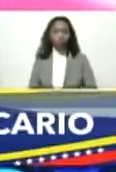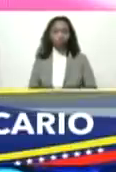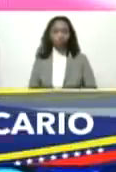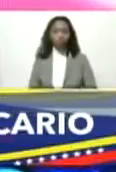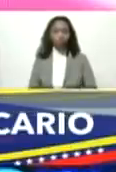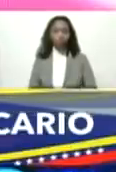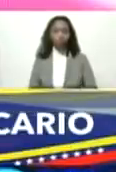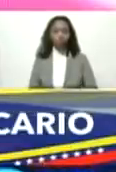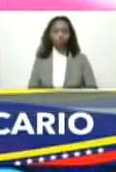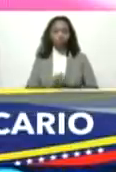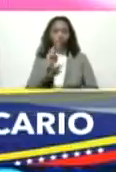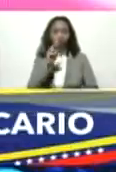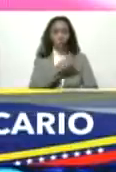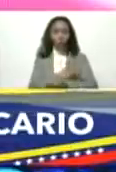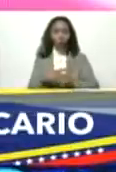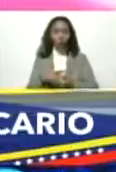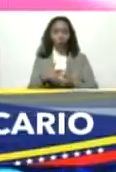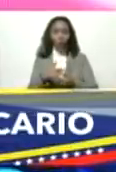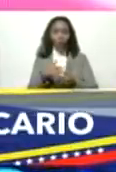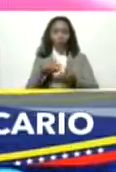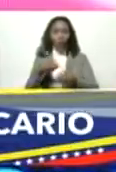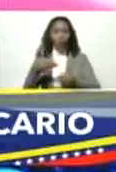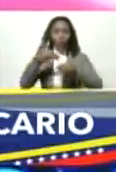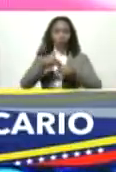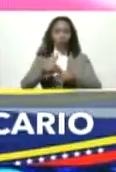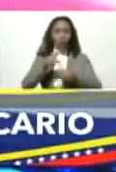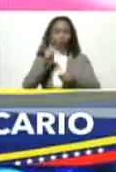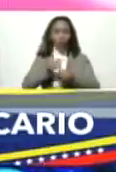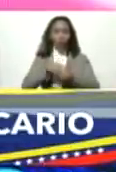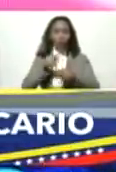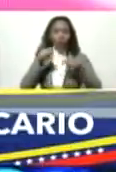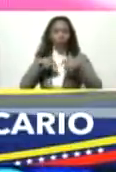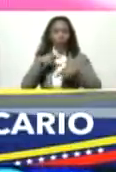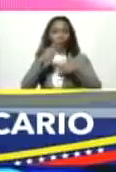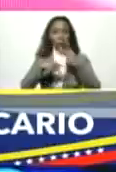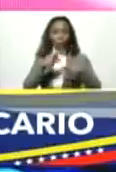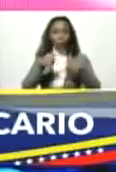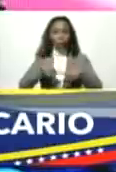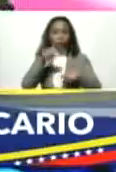dos millones de barriles de petróleo de producción este año